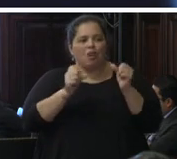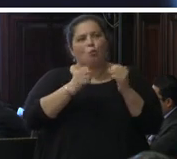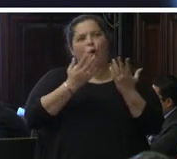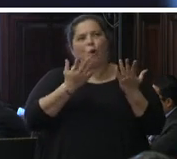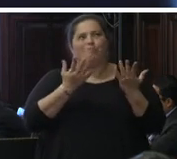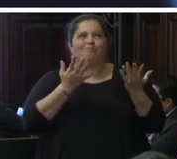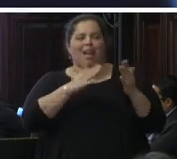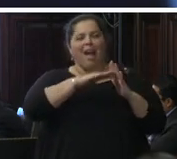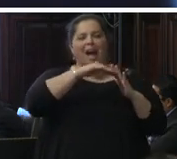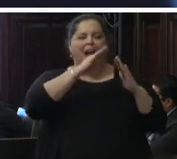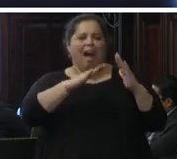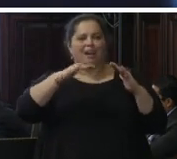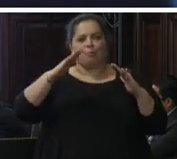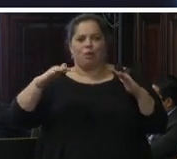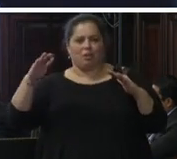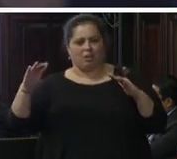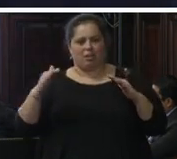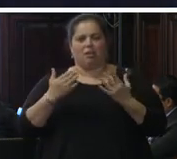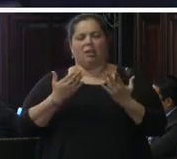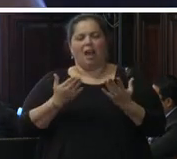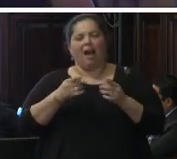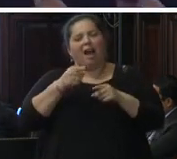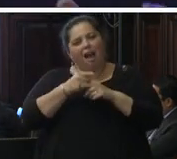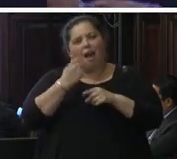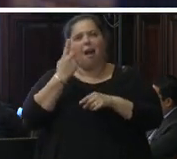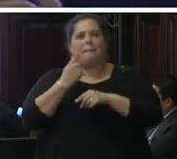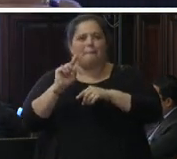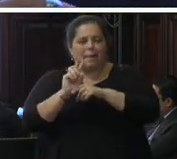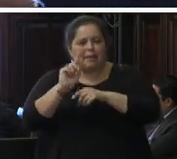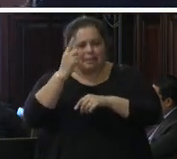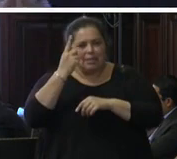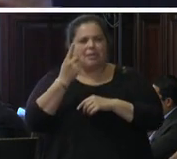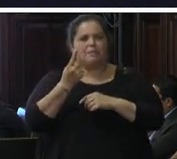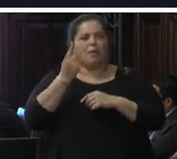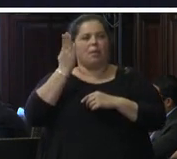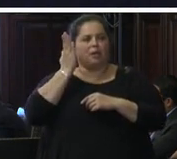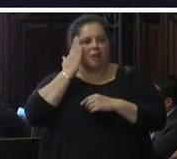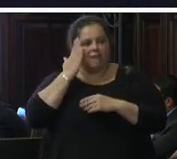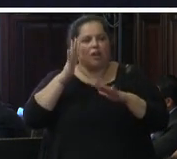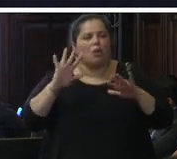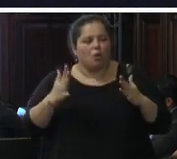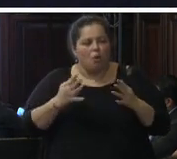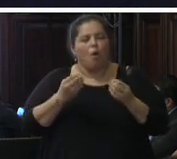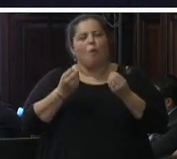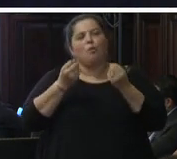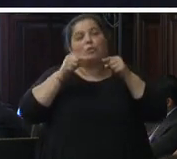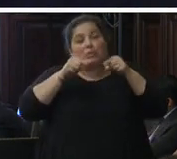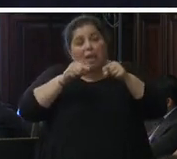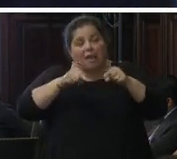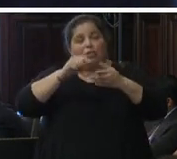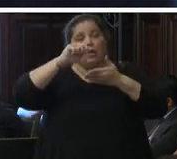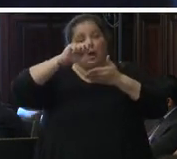principios de idoneidad si eso se garantiza